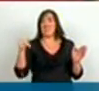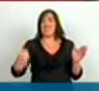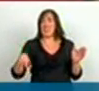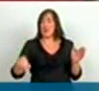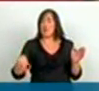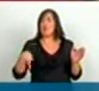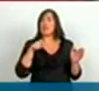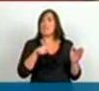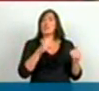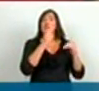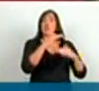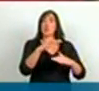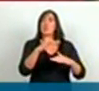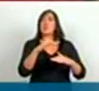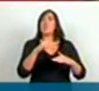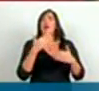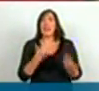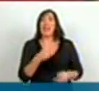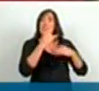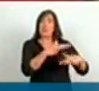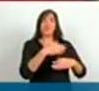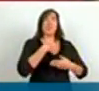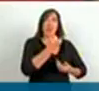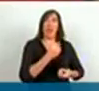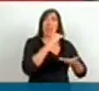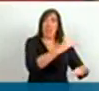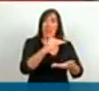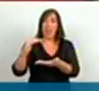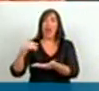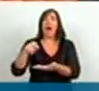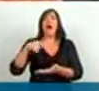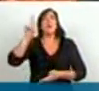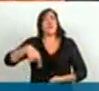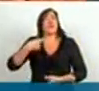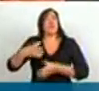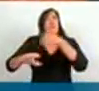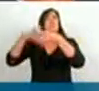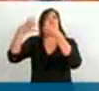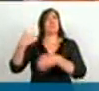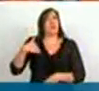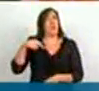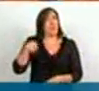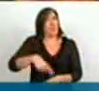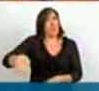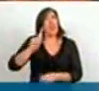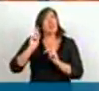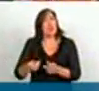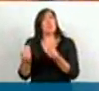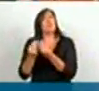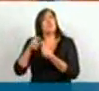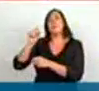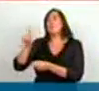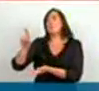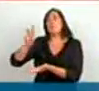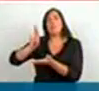uno de los factores que permitió el crecimiento y el desarrollo, no sólo de los argentinos, sino de numerosas industrias.